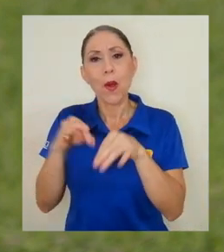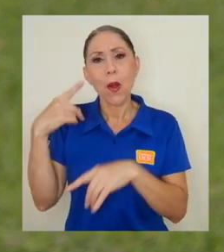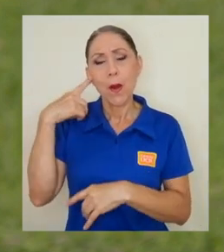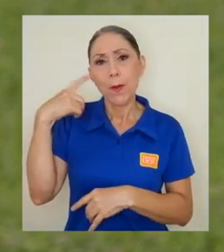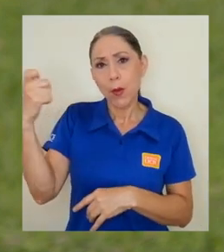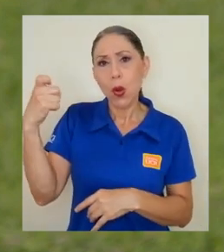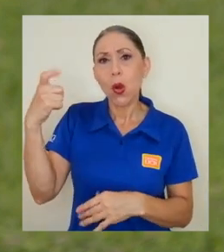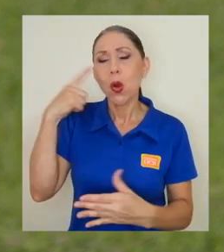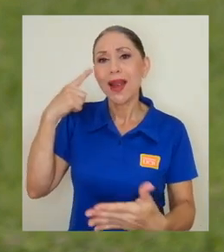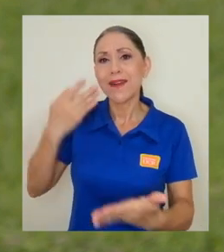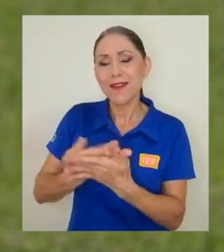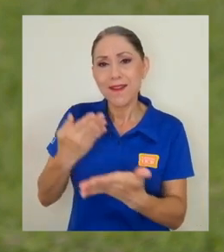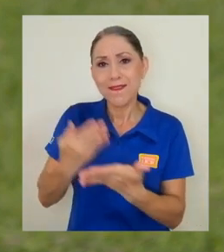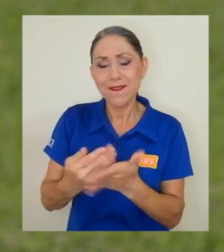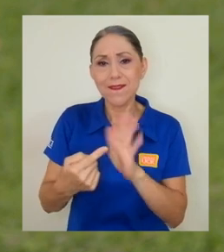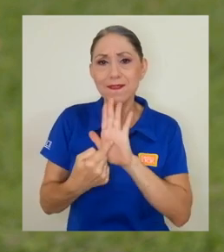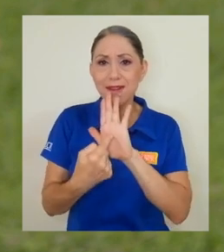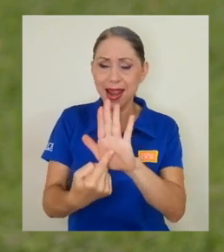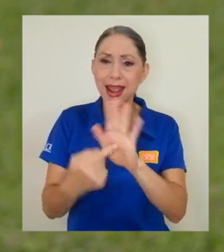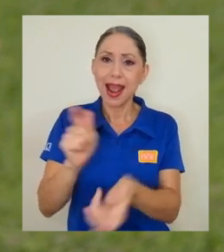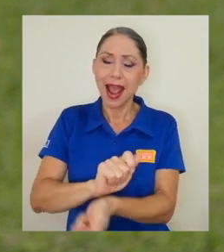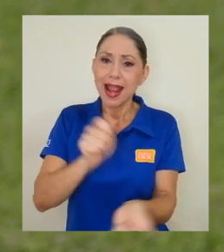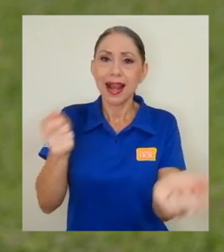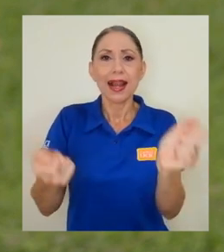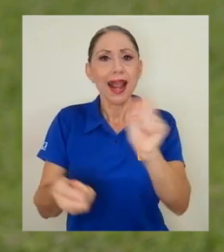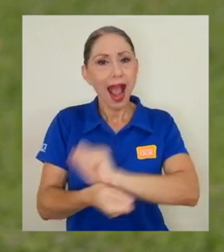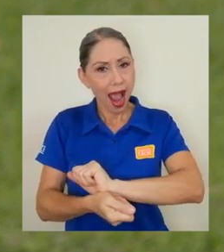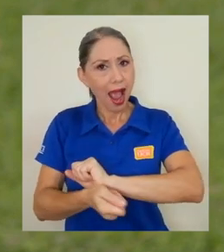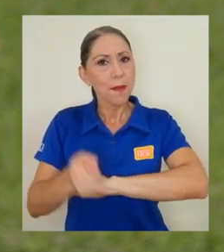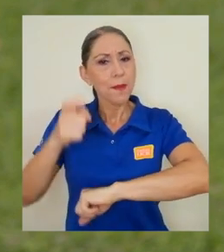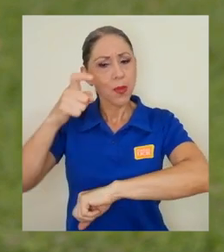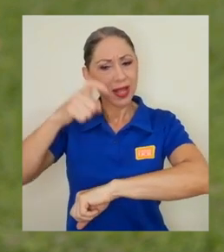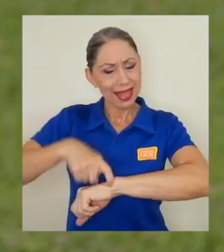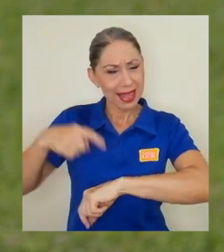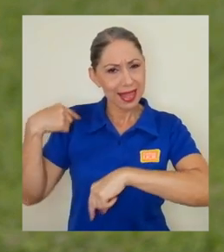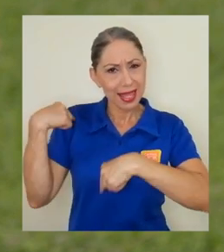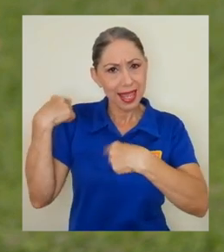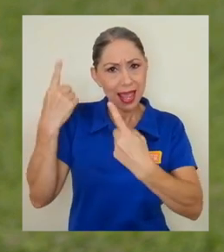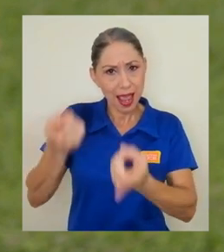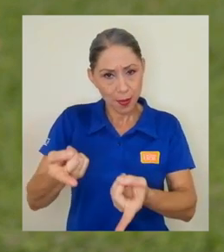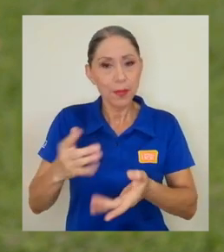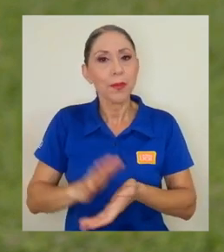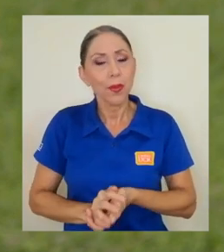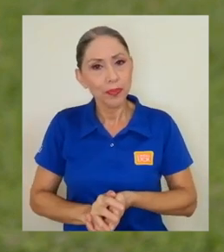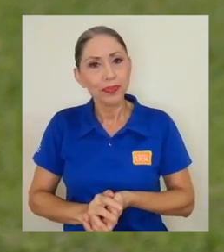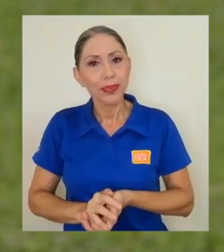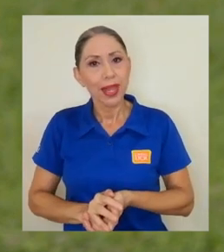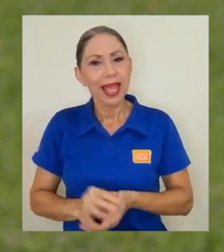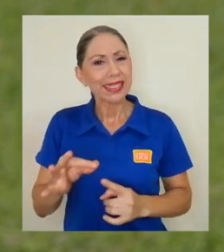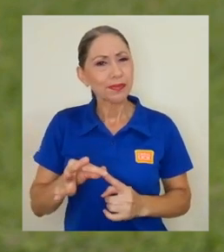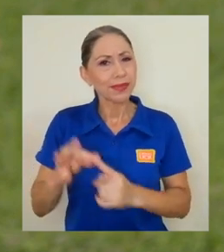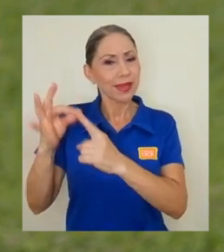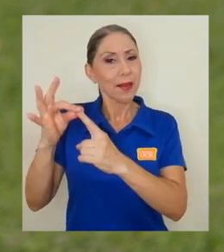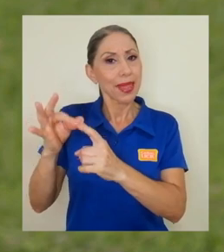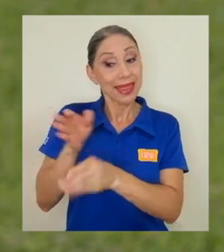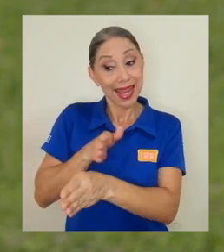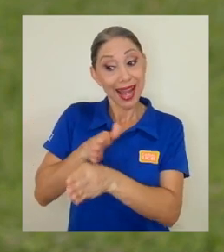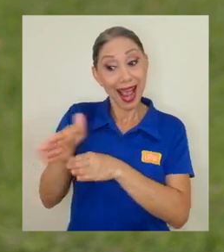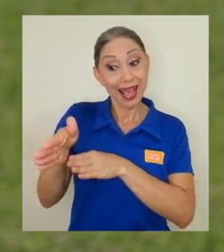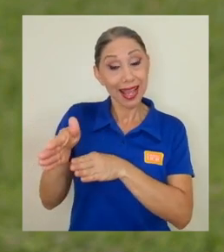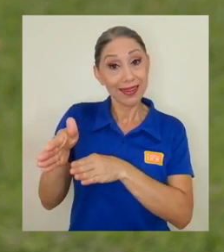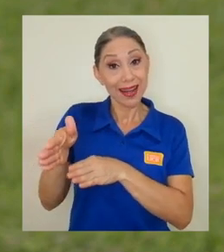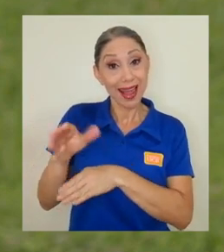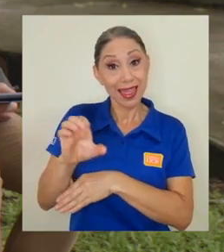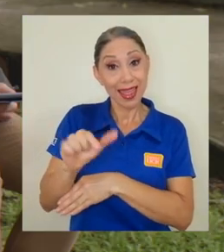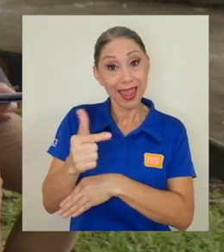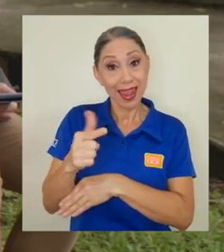refleja también el cambio en el tiempo. Y sobre todo, en el caso de la carrera de geología,